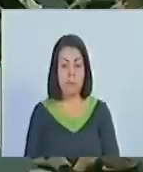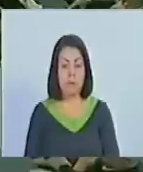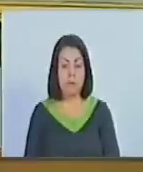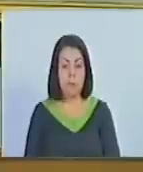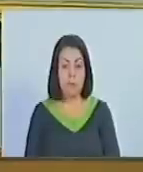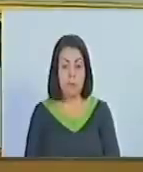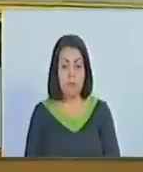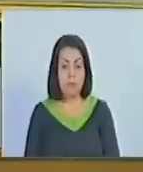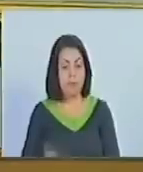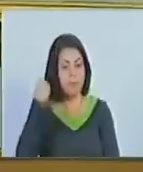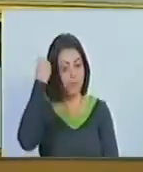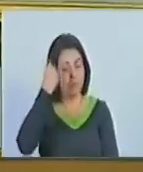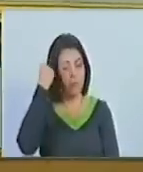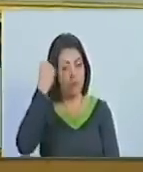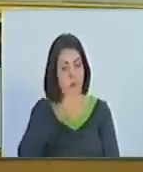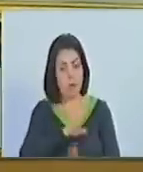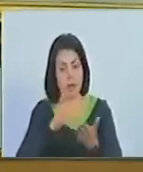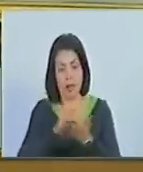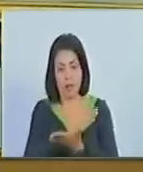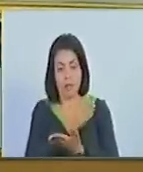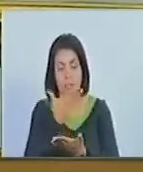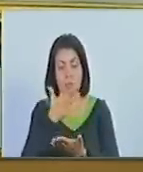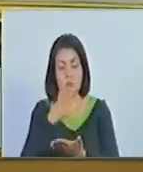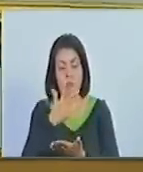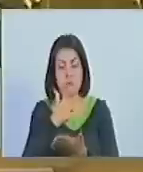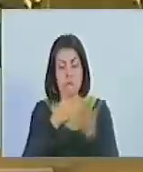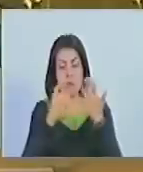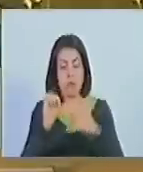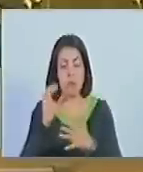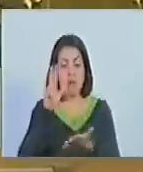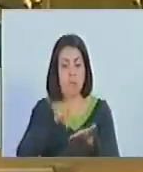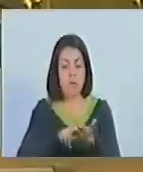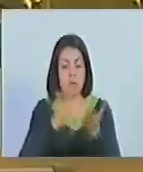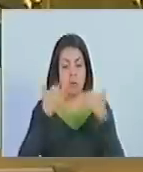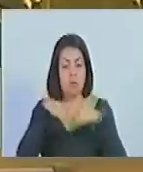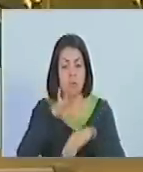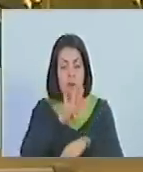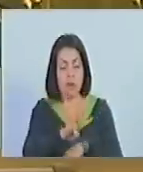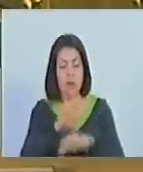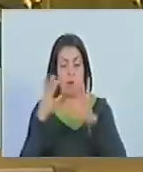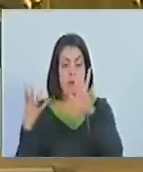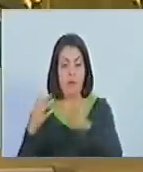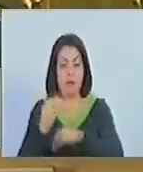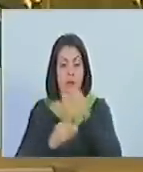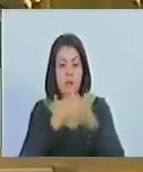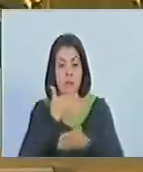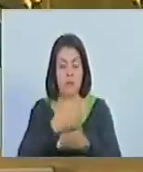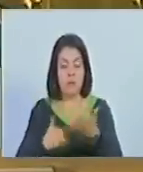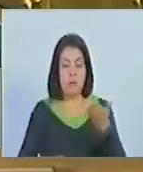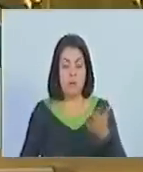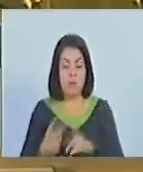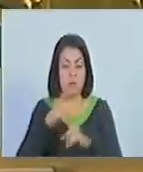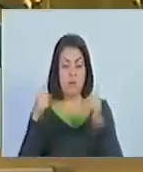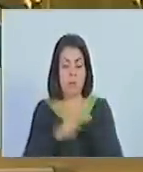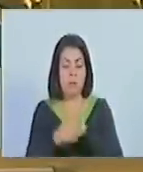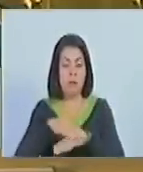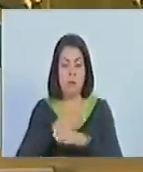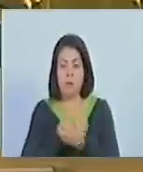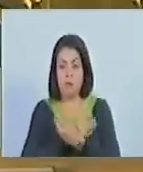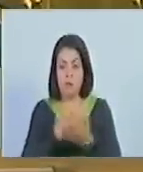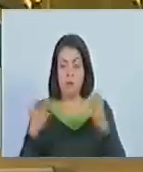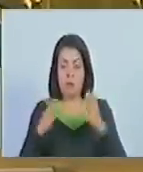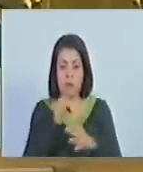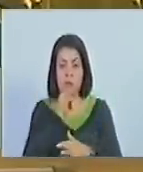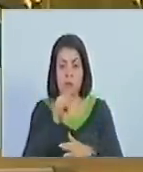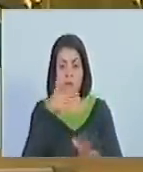consideración la supresión del artículo 60. Aprobado. Siguiente. Cuadragésimo noveno. Se propone aprobar con modificación la disposición